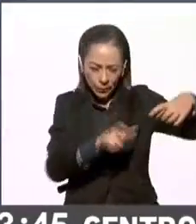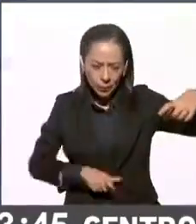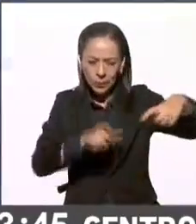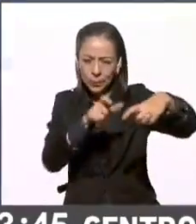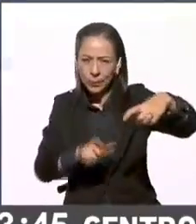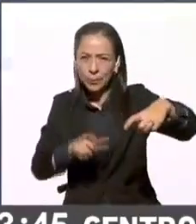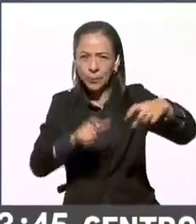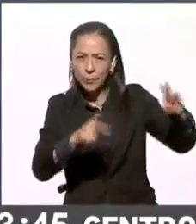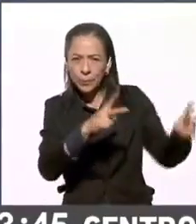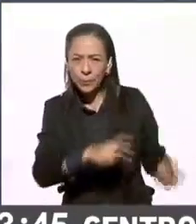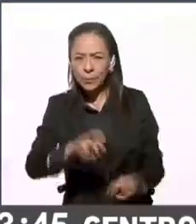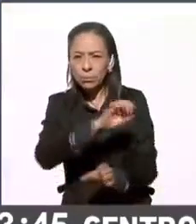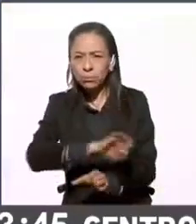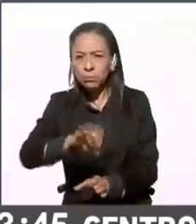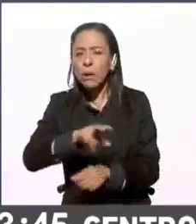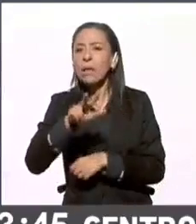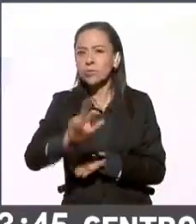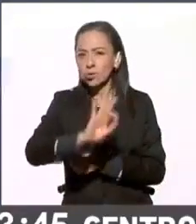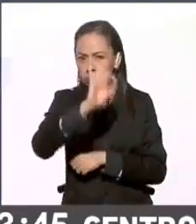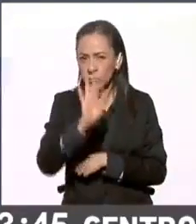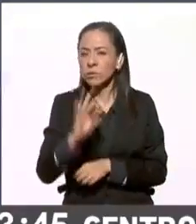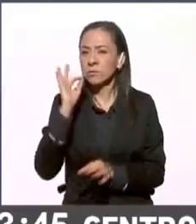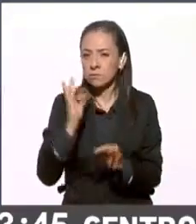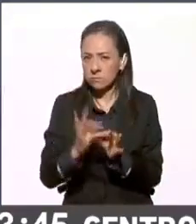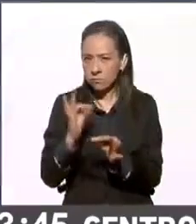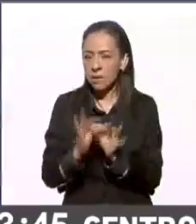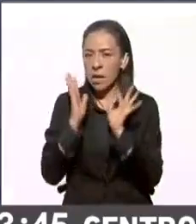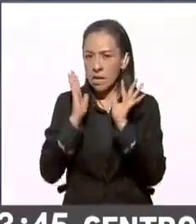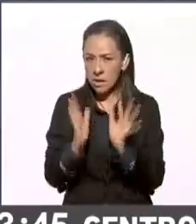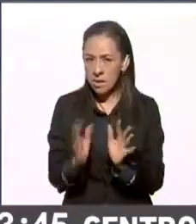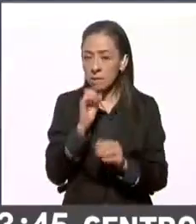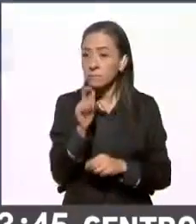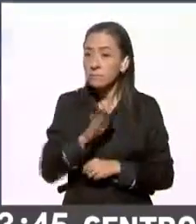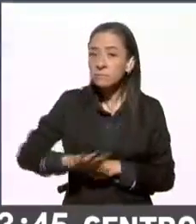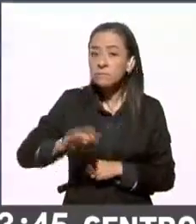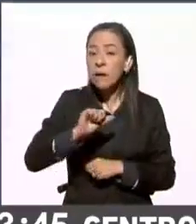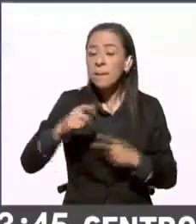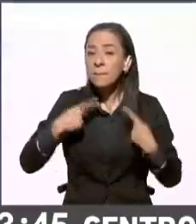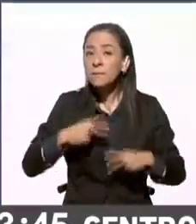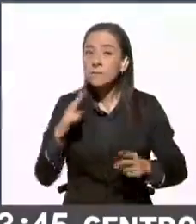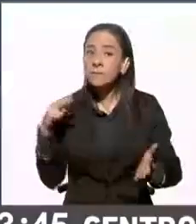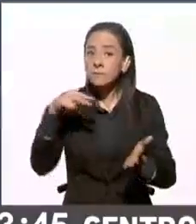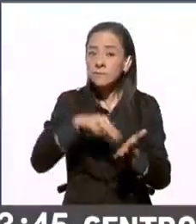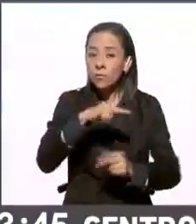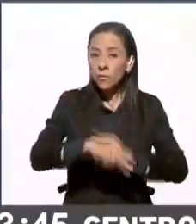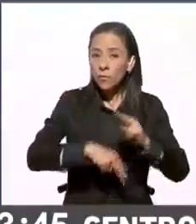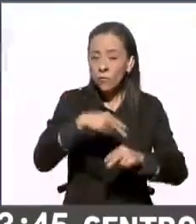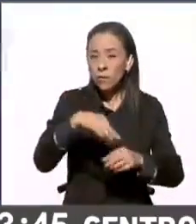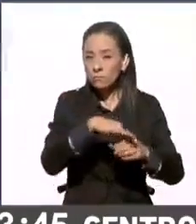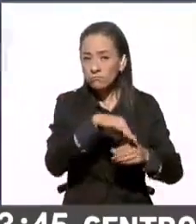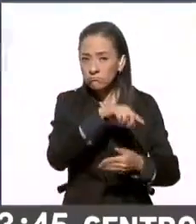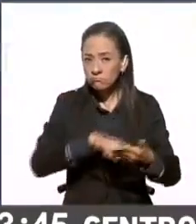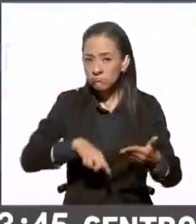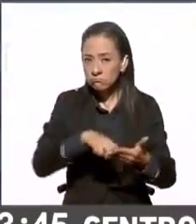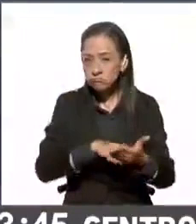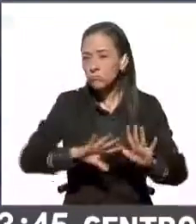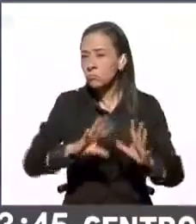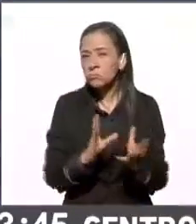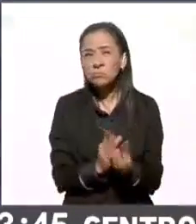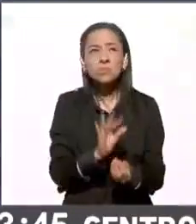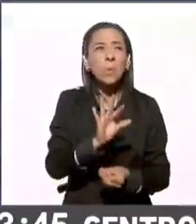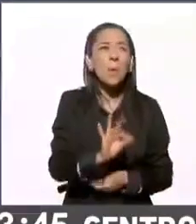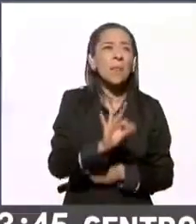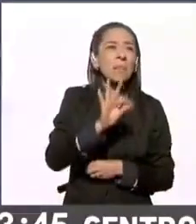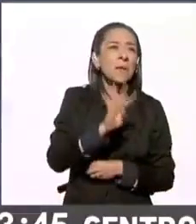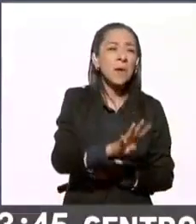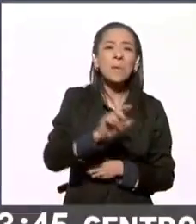capturadas y pues se registró un porcentaje de participación ciudadana de acuerdo con este conteo rápido de entre el 49